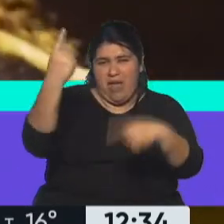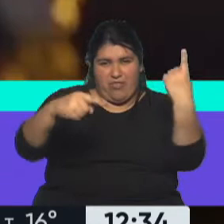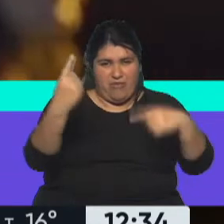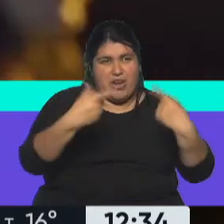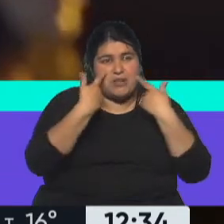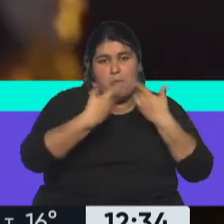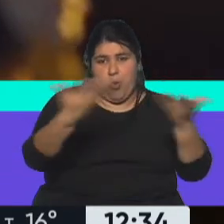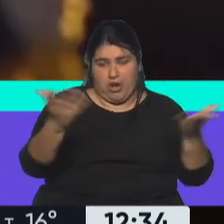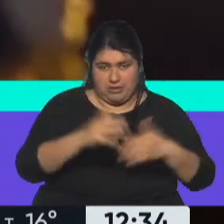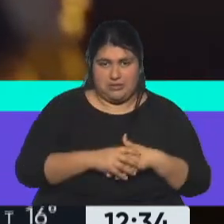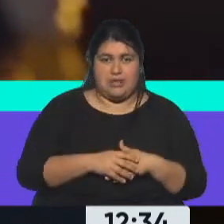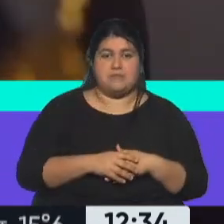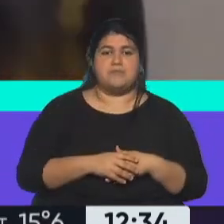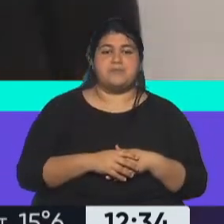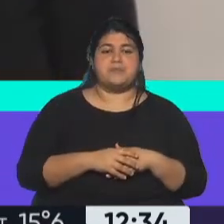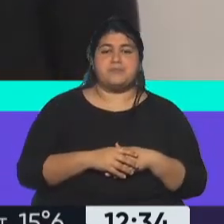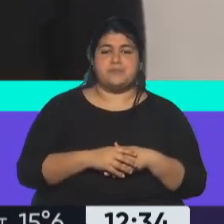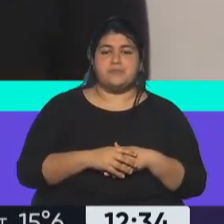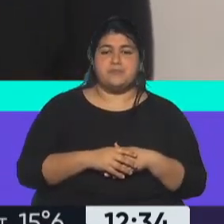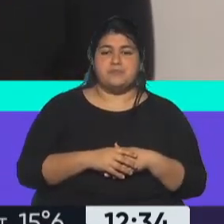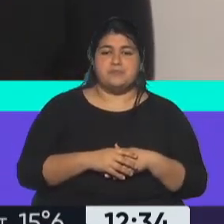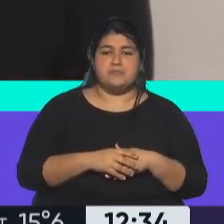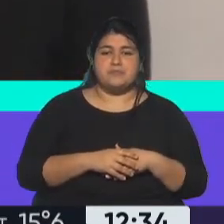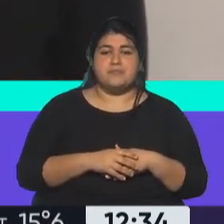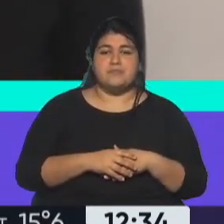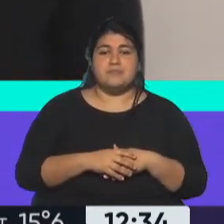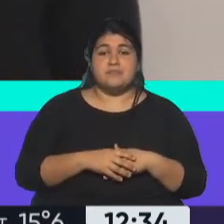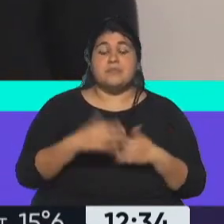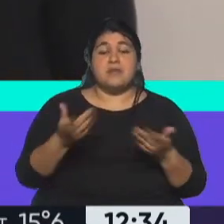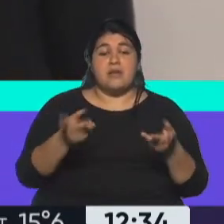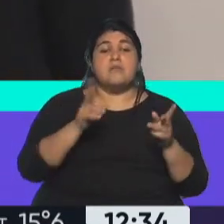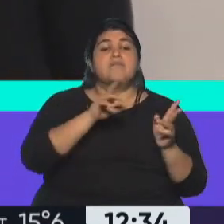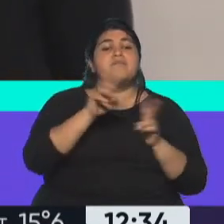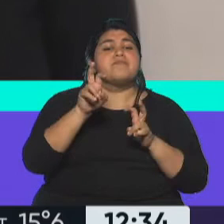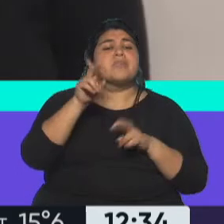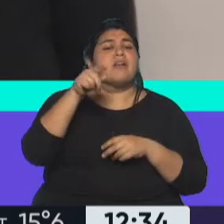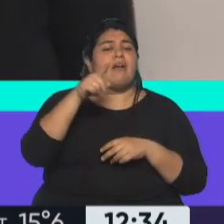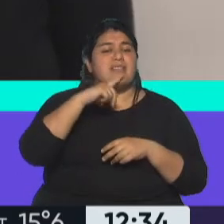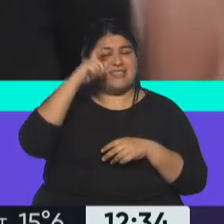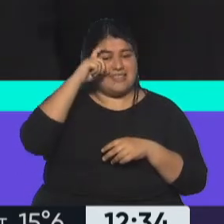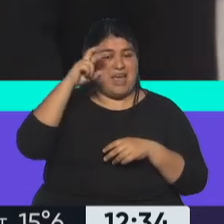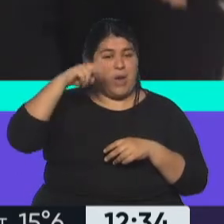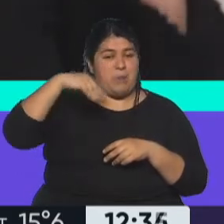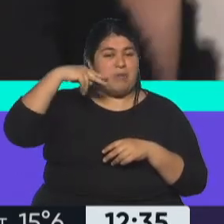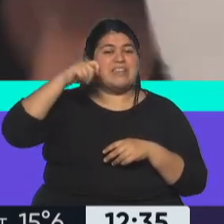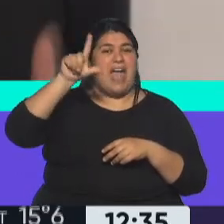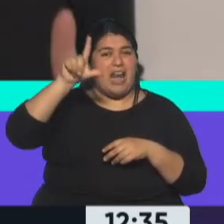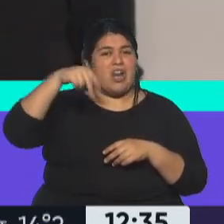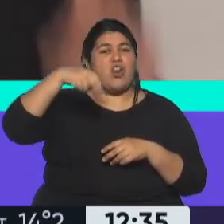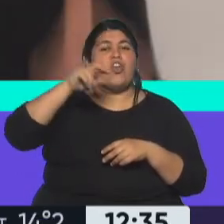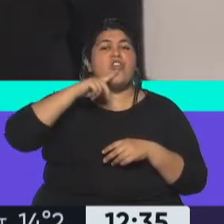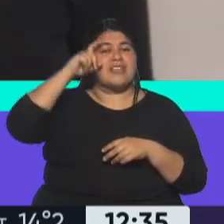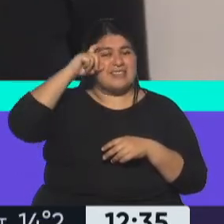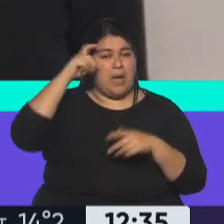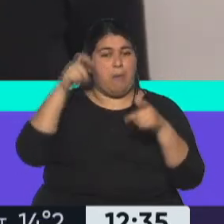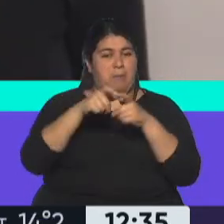la película, en las películas que participen allí. Me voy con Terminal Norte, también me quedo en el norte, ¿por qué?